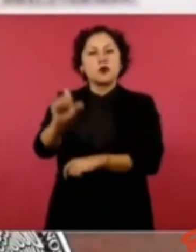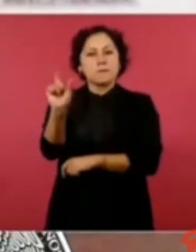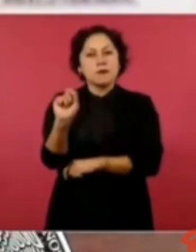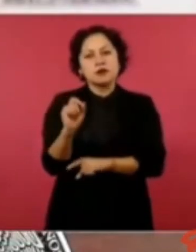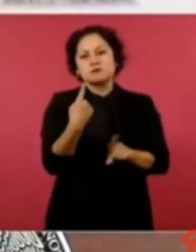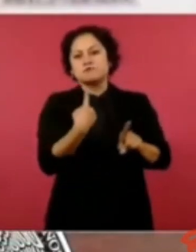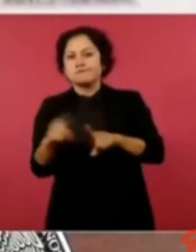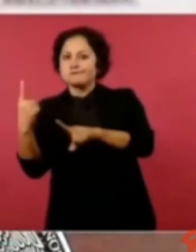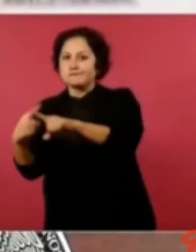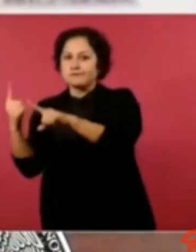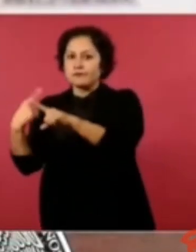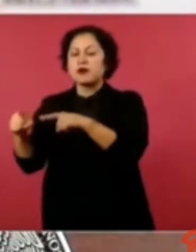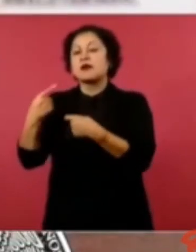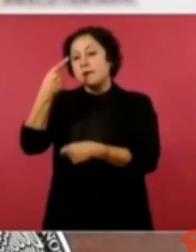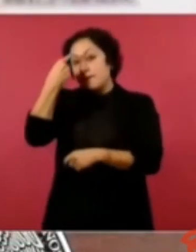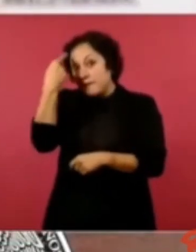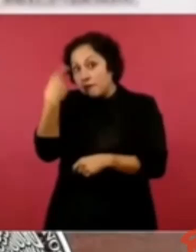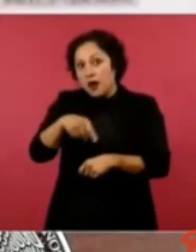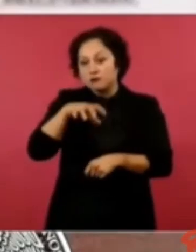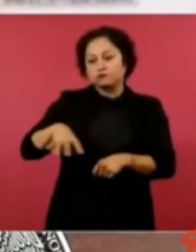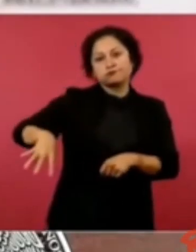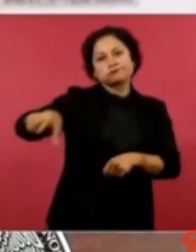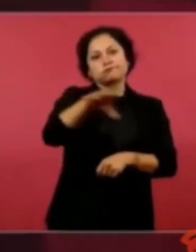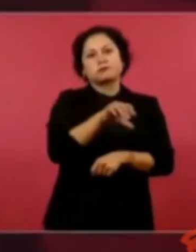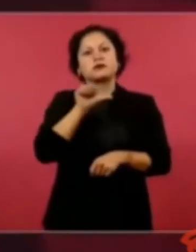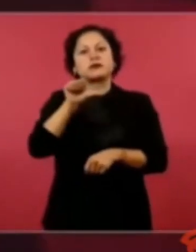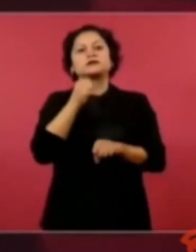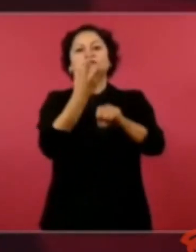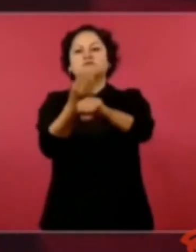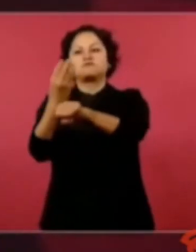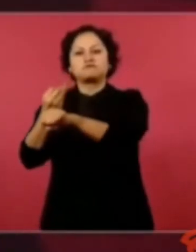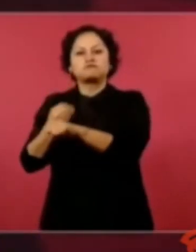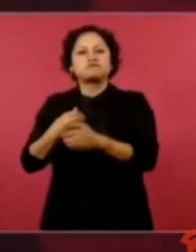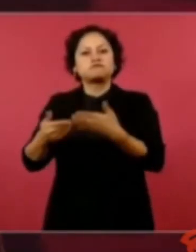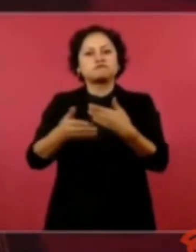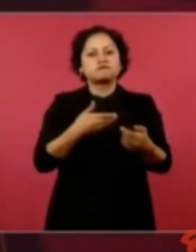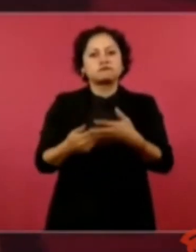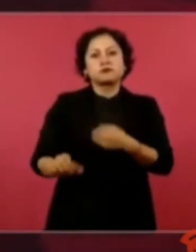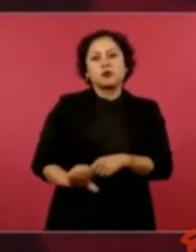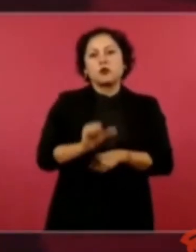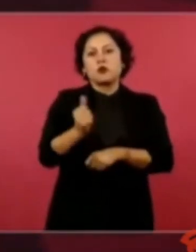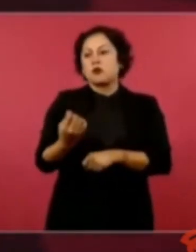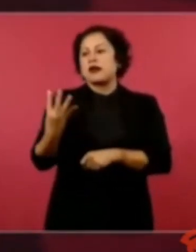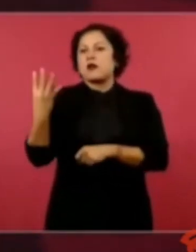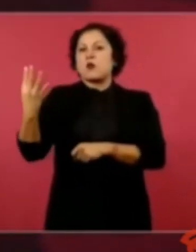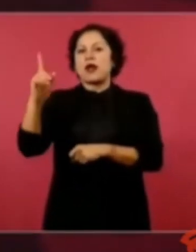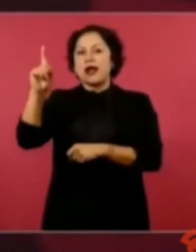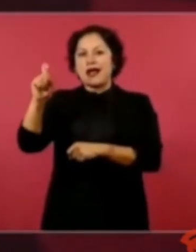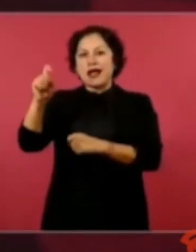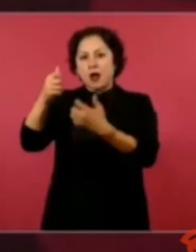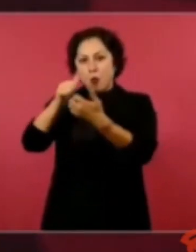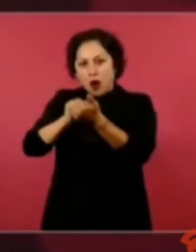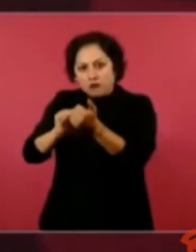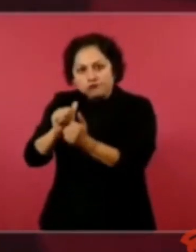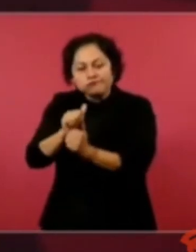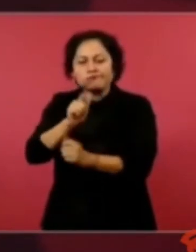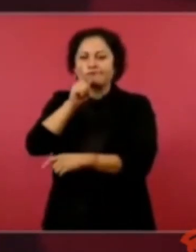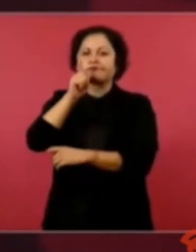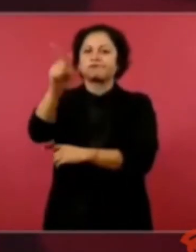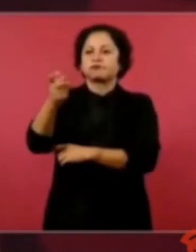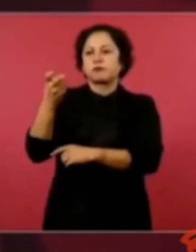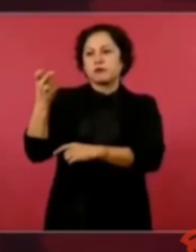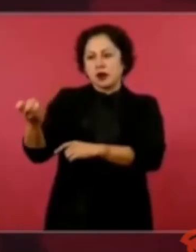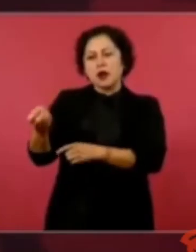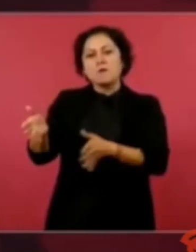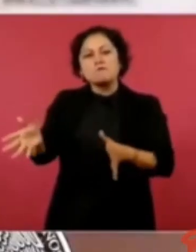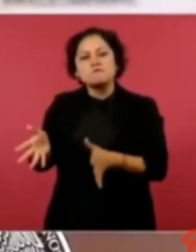moderniza 16 centrales hidroeléctricas, y equipa a cuatro presas, con el fin de proveer energía